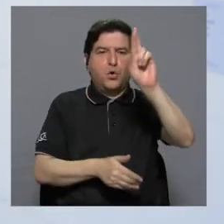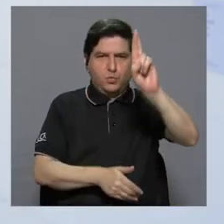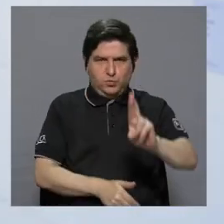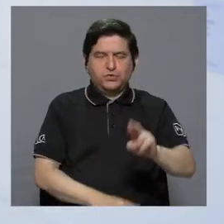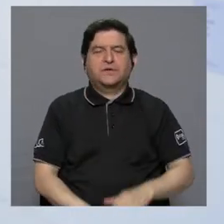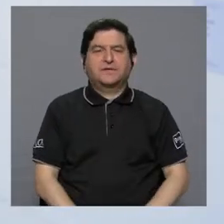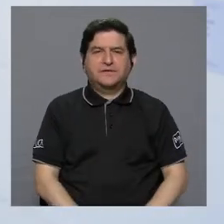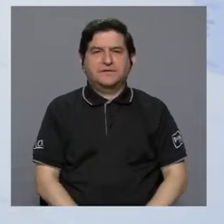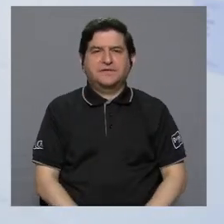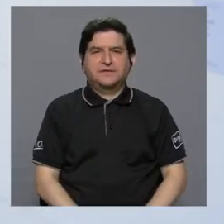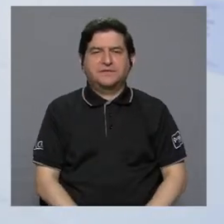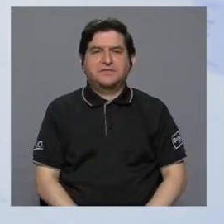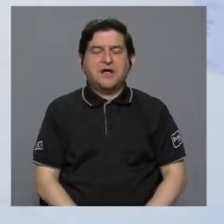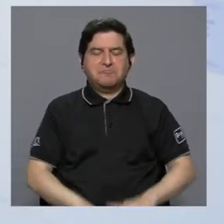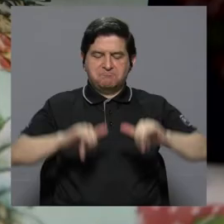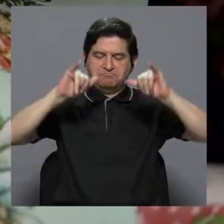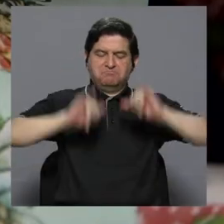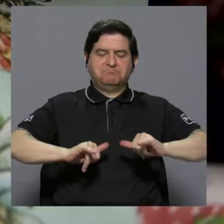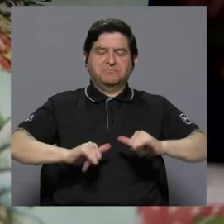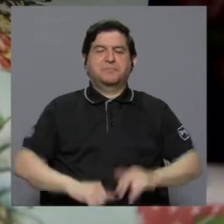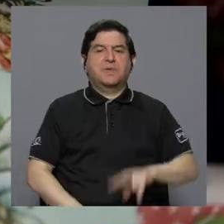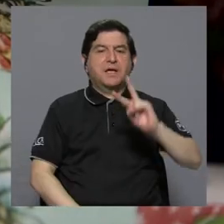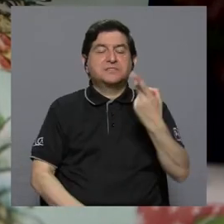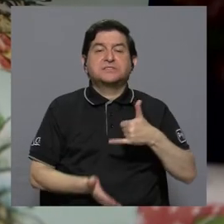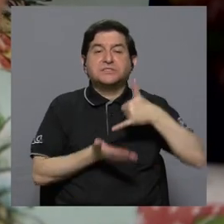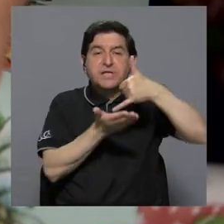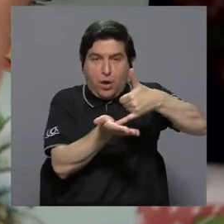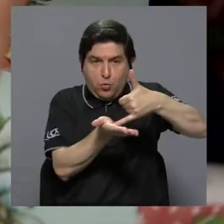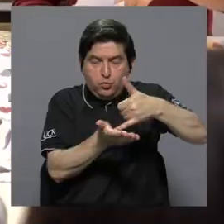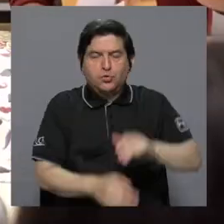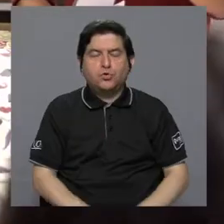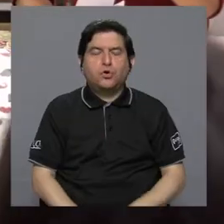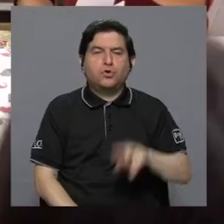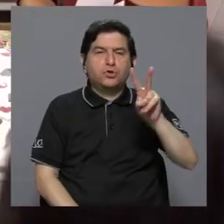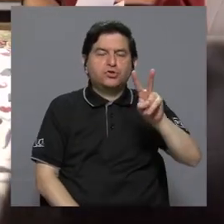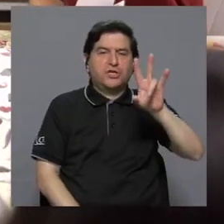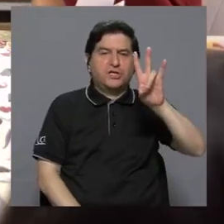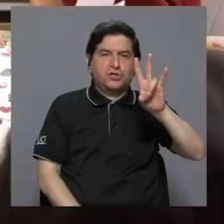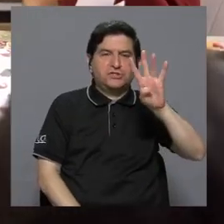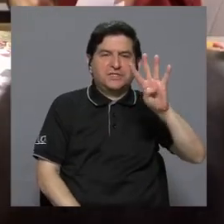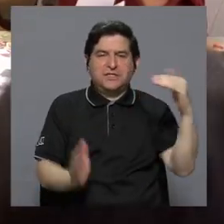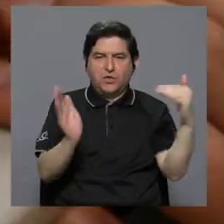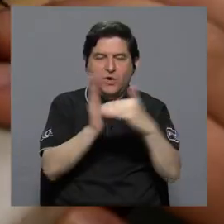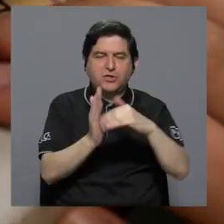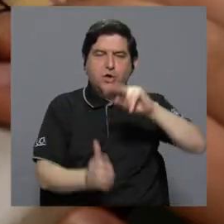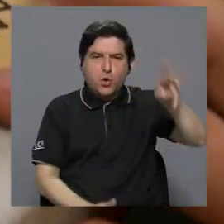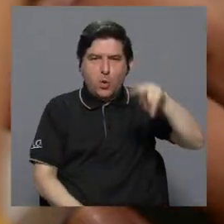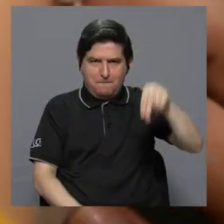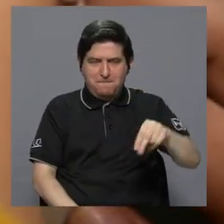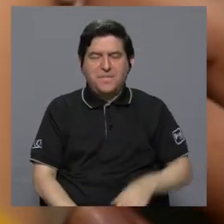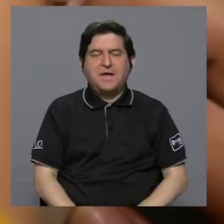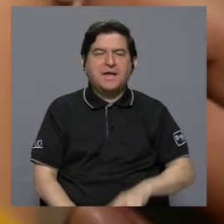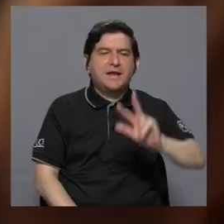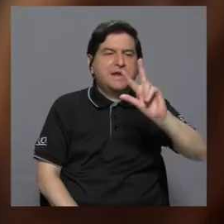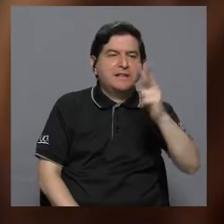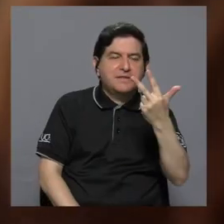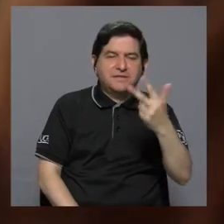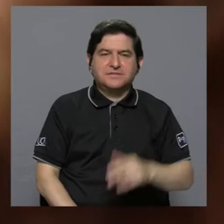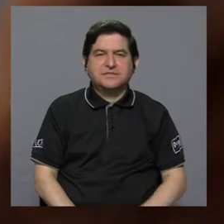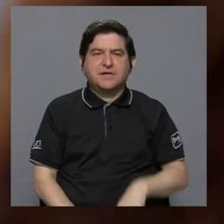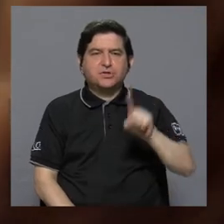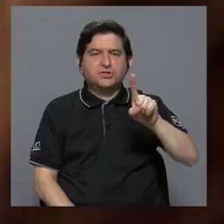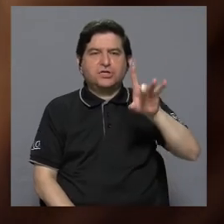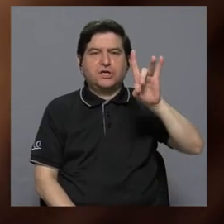Costa Rica se la deja un segundo premio que consiste en 274 mil colones y un tercer